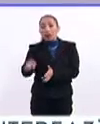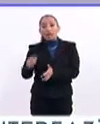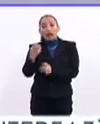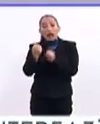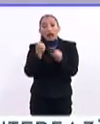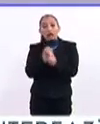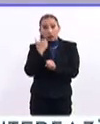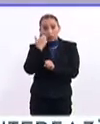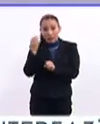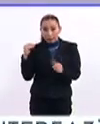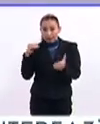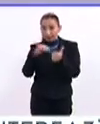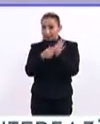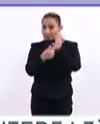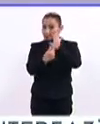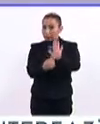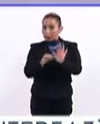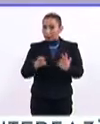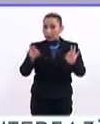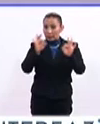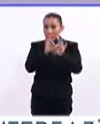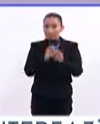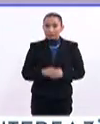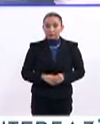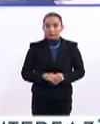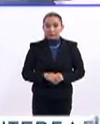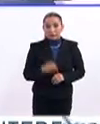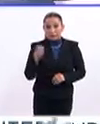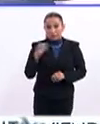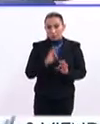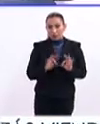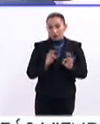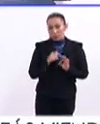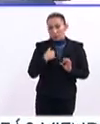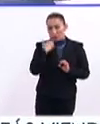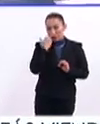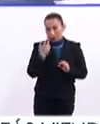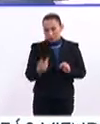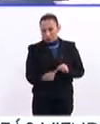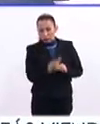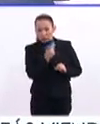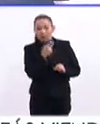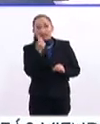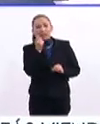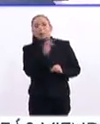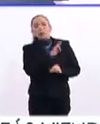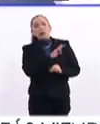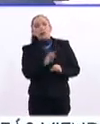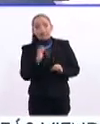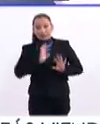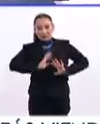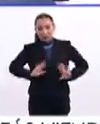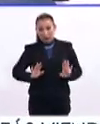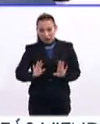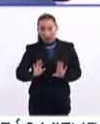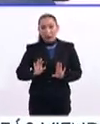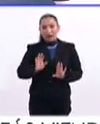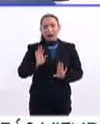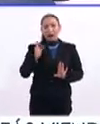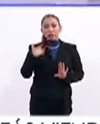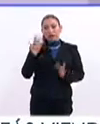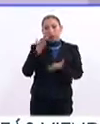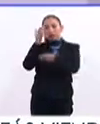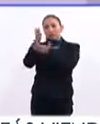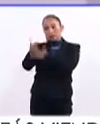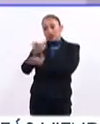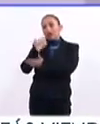este año quiero posicionar, Ese punto es muy importante, muy importante, Trixia. Yo quería preguntarte, ¿qué se puede hacer una vez que ya se ha